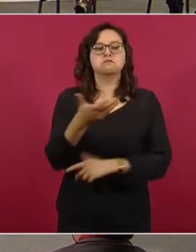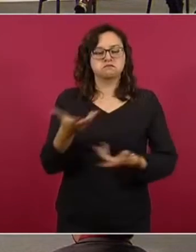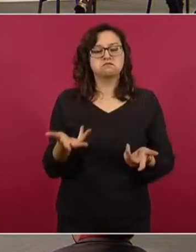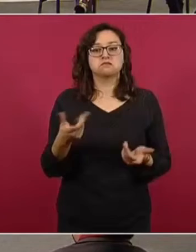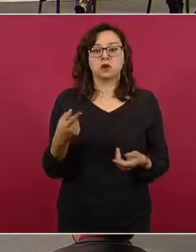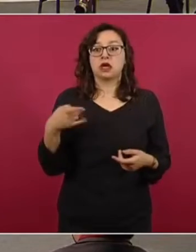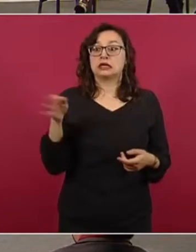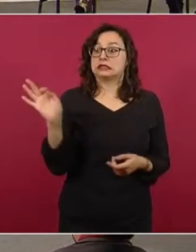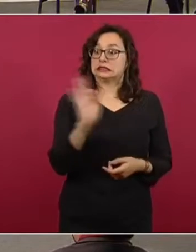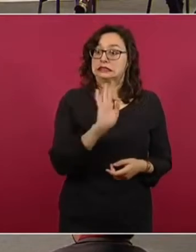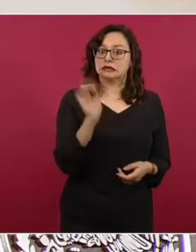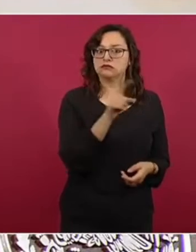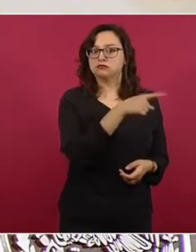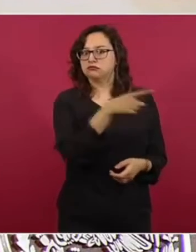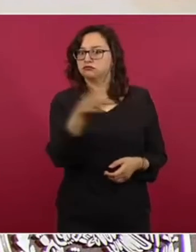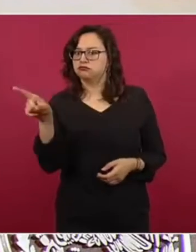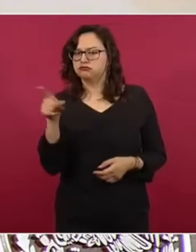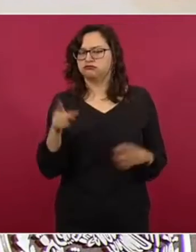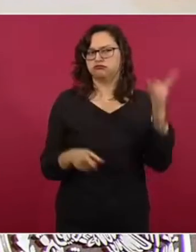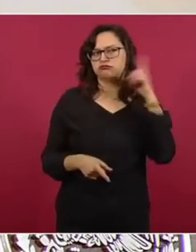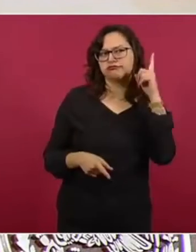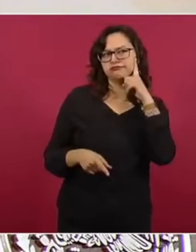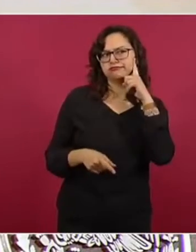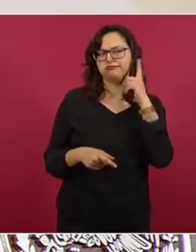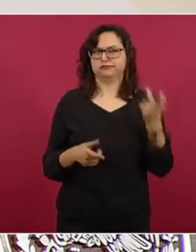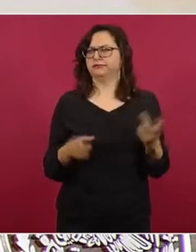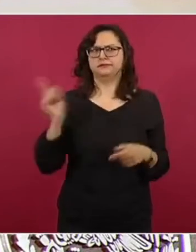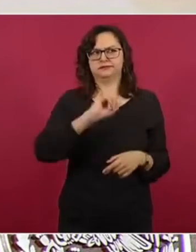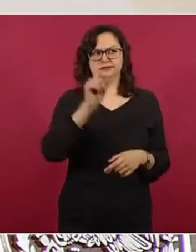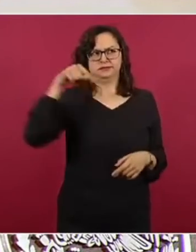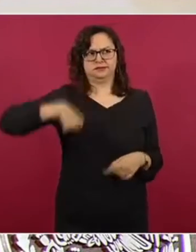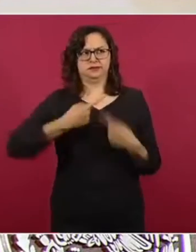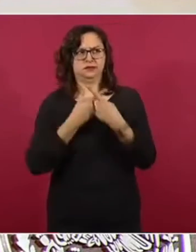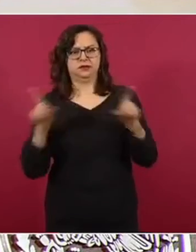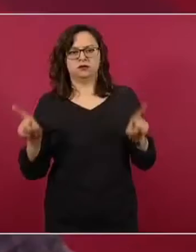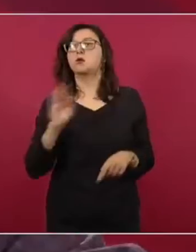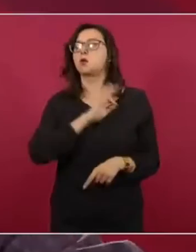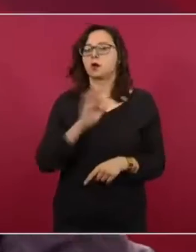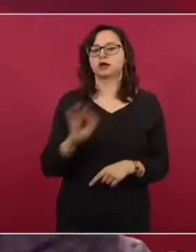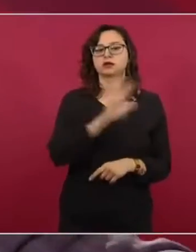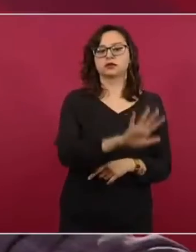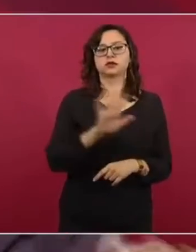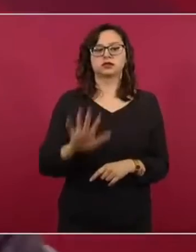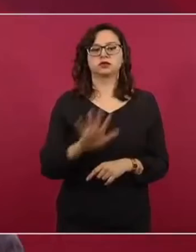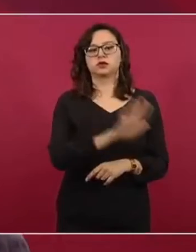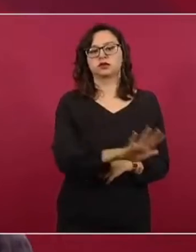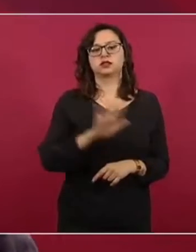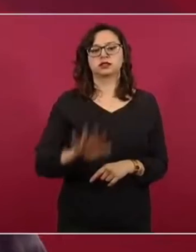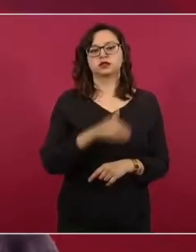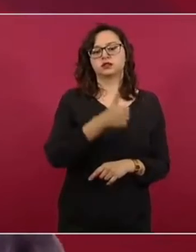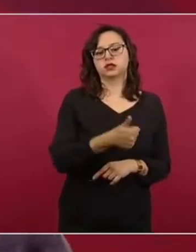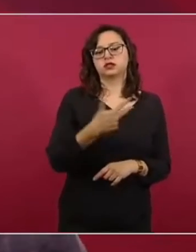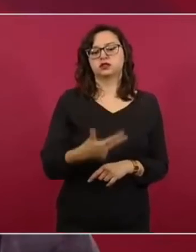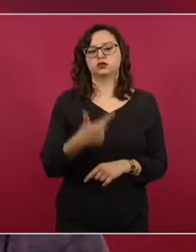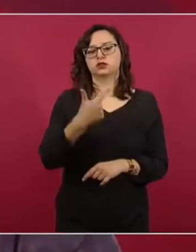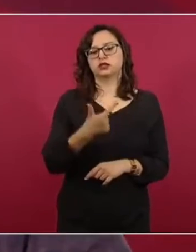encuentran alguno en algún lugar del país, repórtenlo, por favor, al 5555-688722,